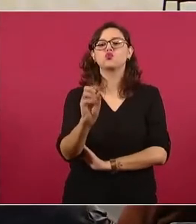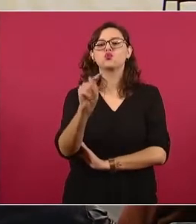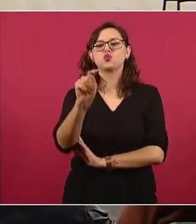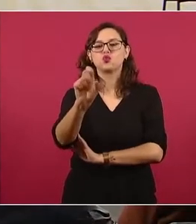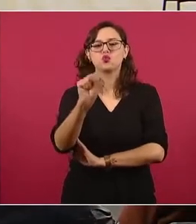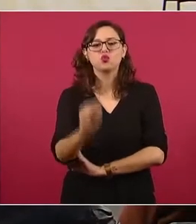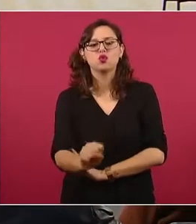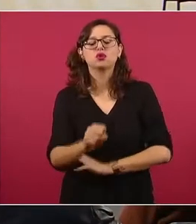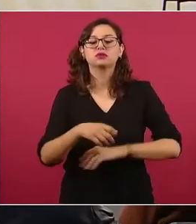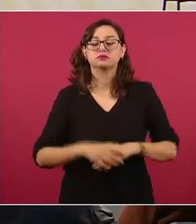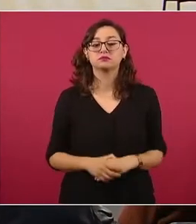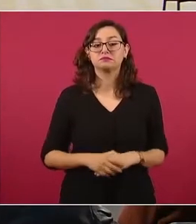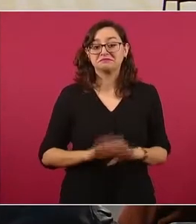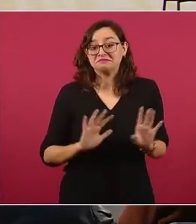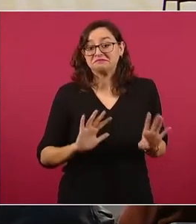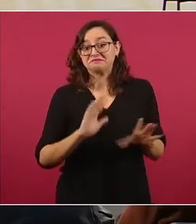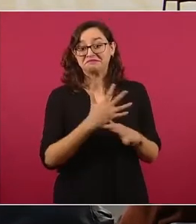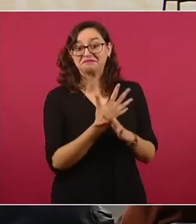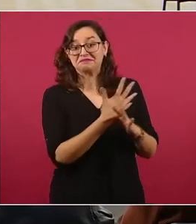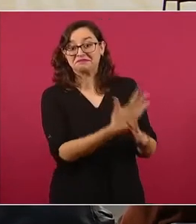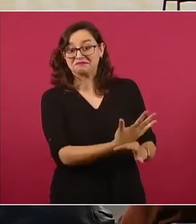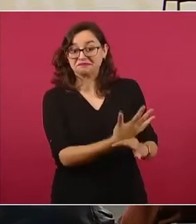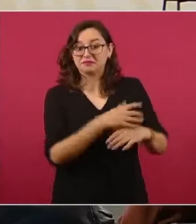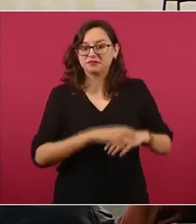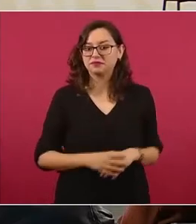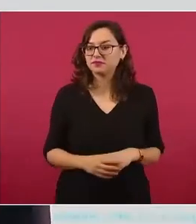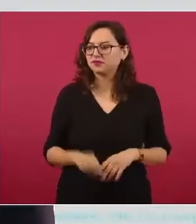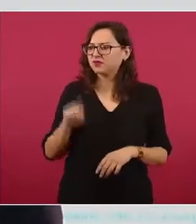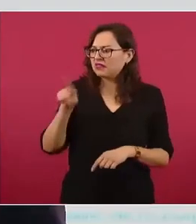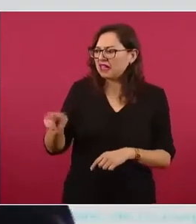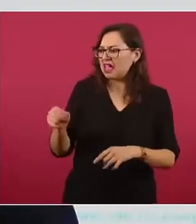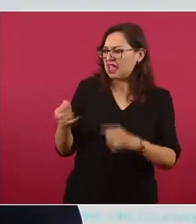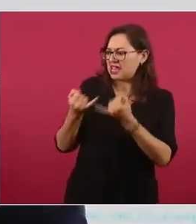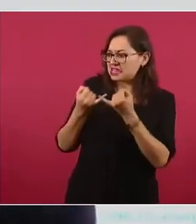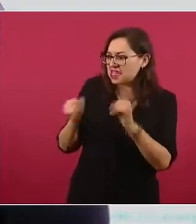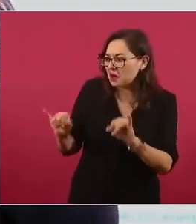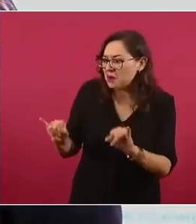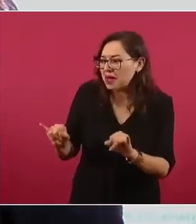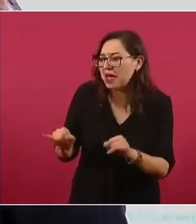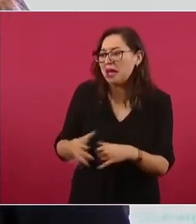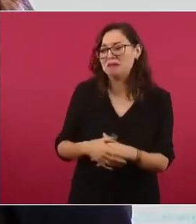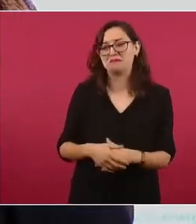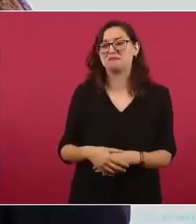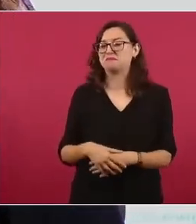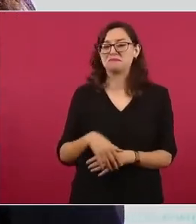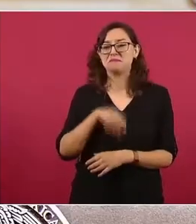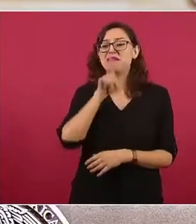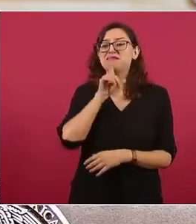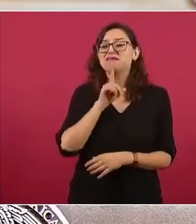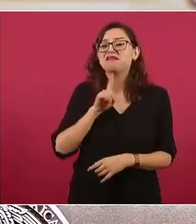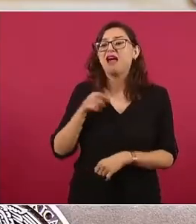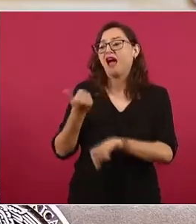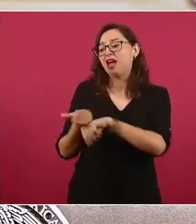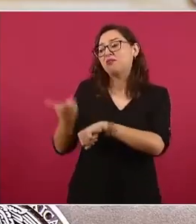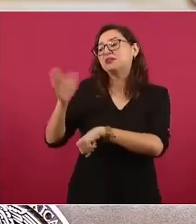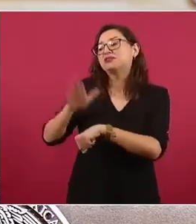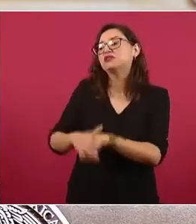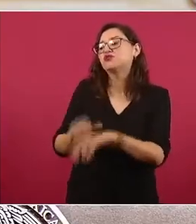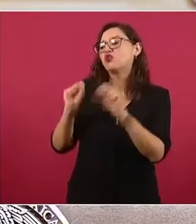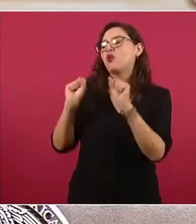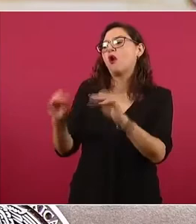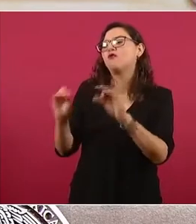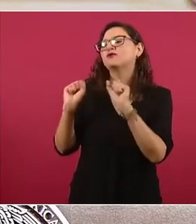intentaron posicionar la idea de que lo que se estaba haciendo era inaugurar en realidad solo oficinas administrativas